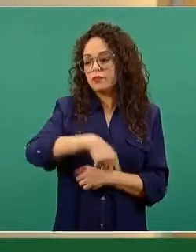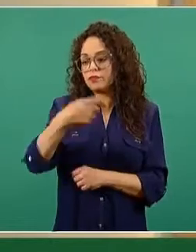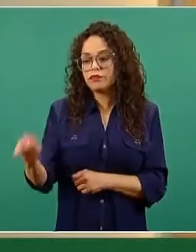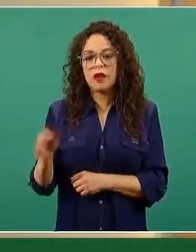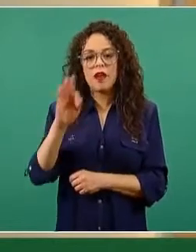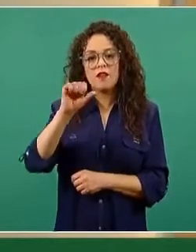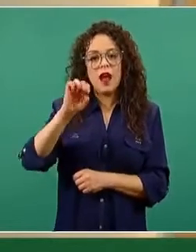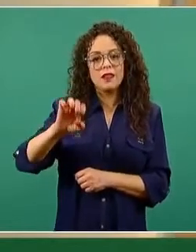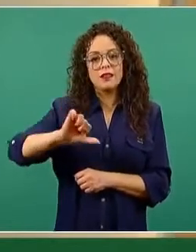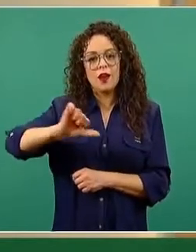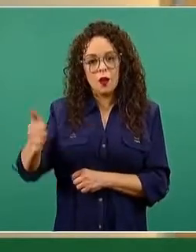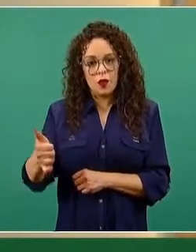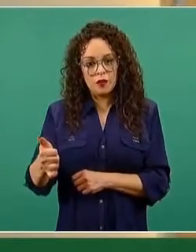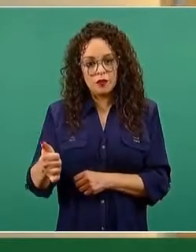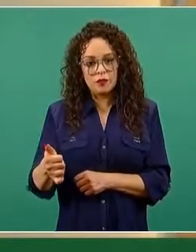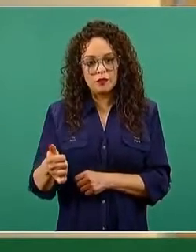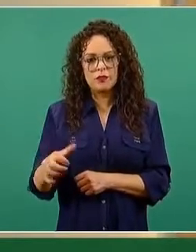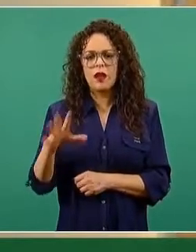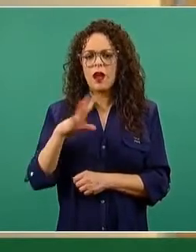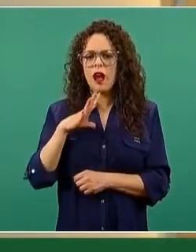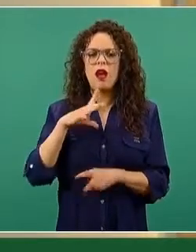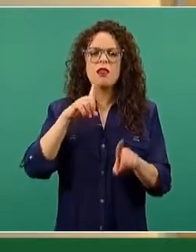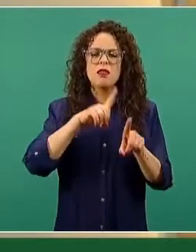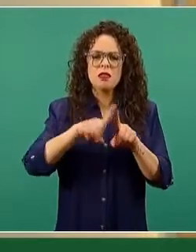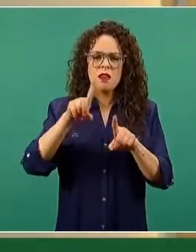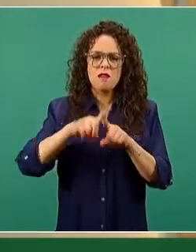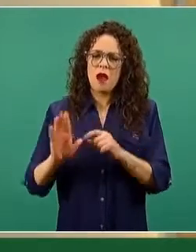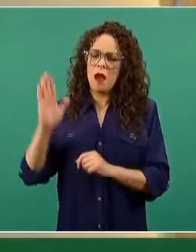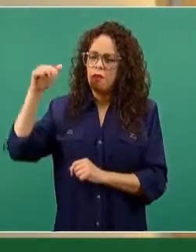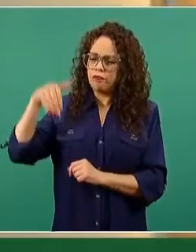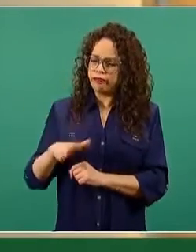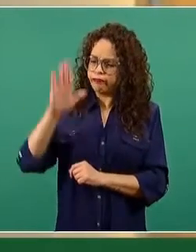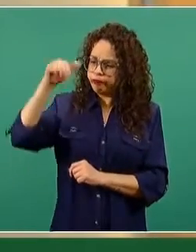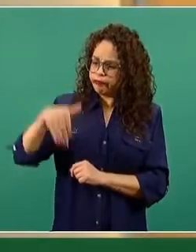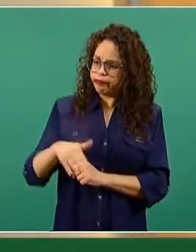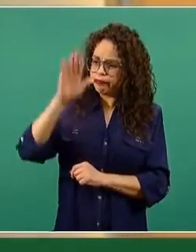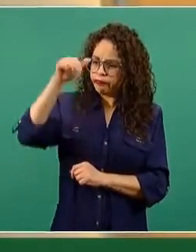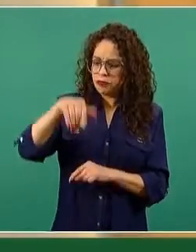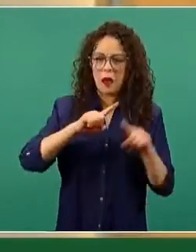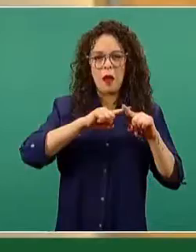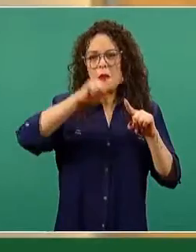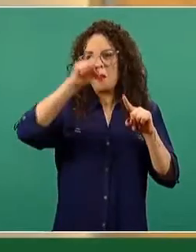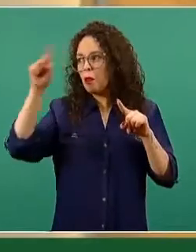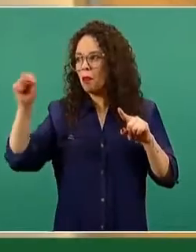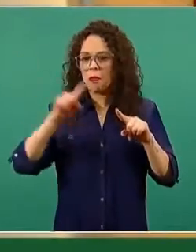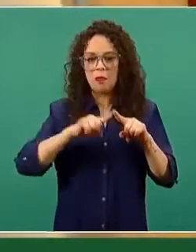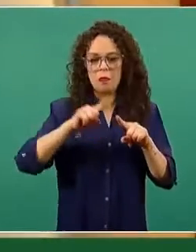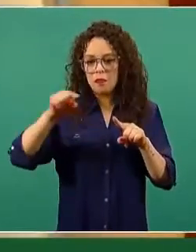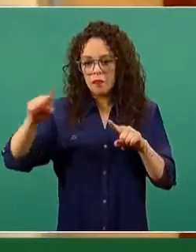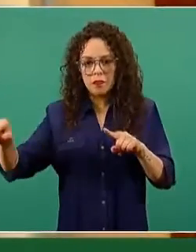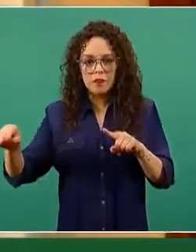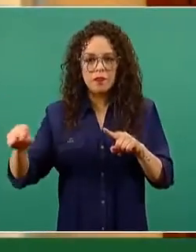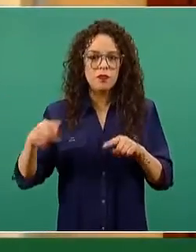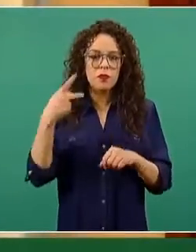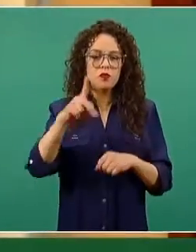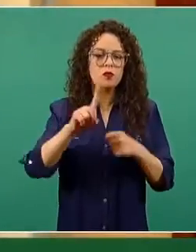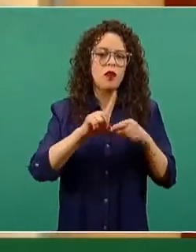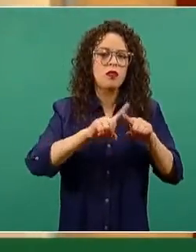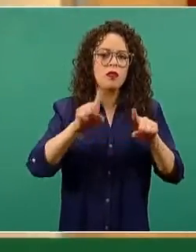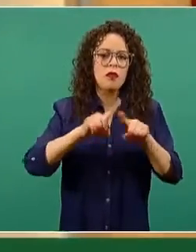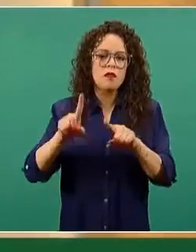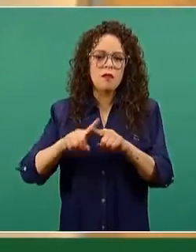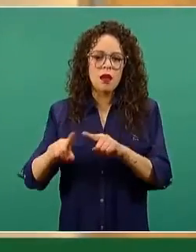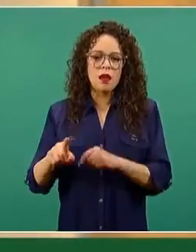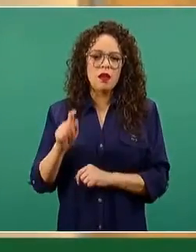hablado en los diferentes, que tenemos unas curvas que tienen cierta secuencia, secuencia